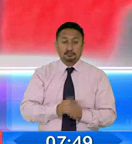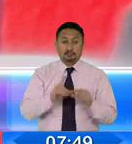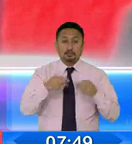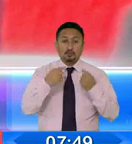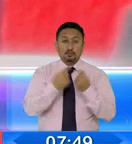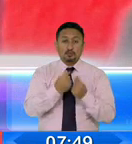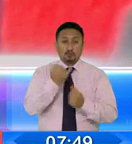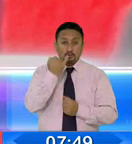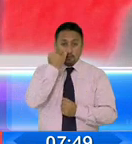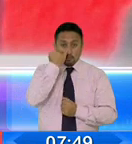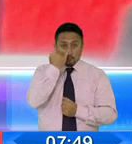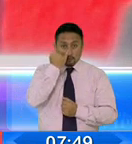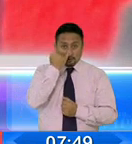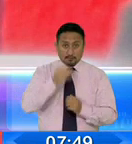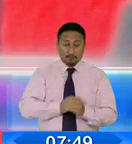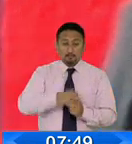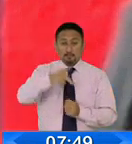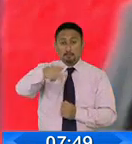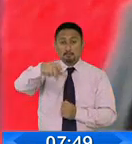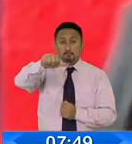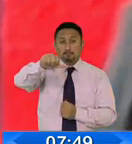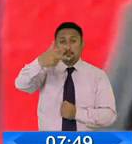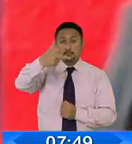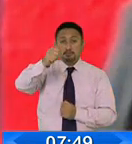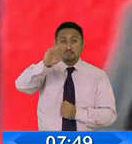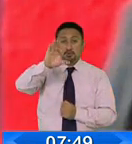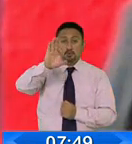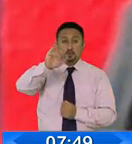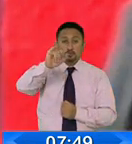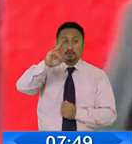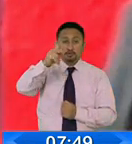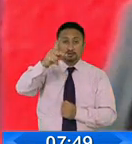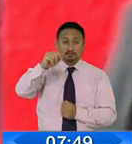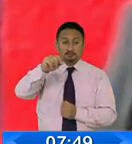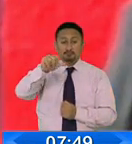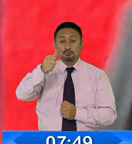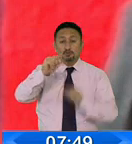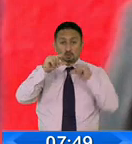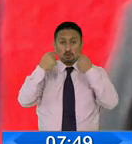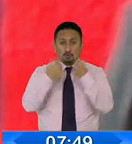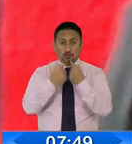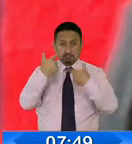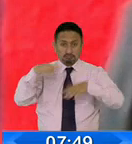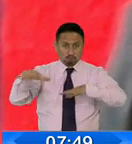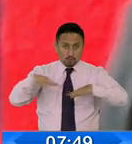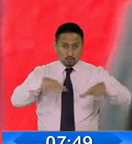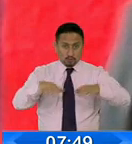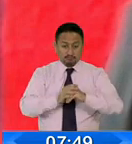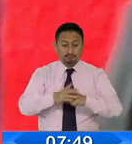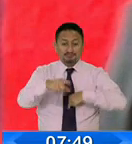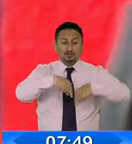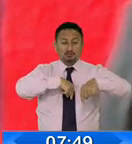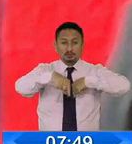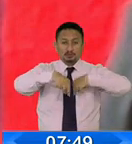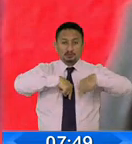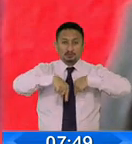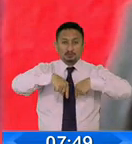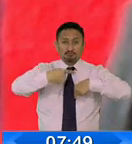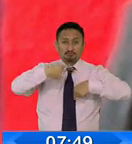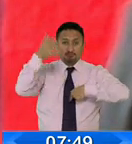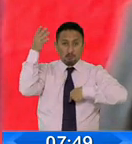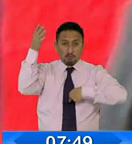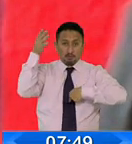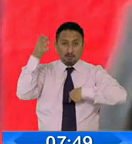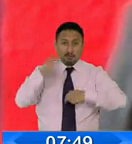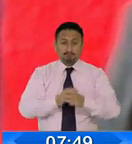Pero además de eso, estamos en absoluta coordinación con otros sectores, los transportistas, los maestros,